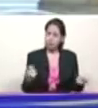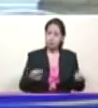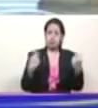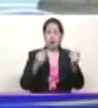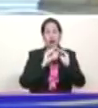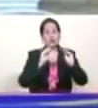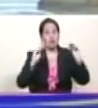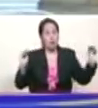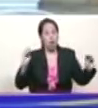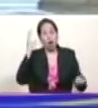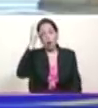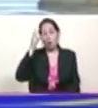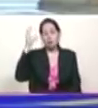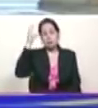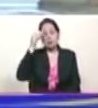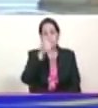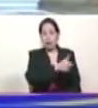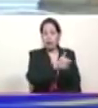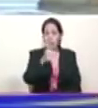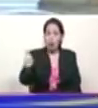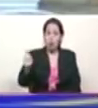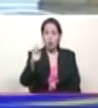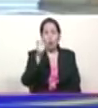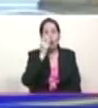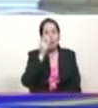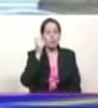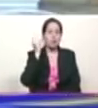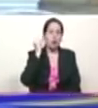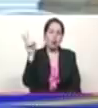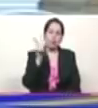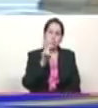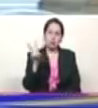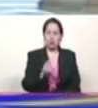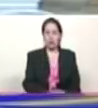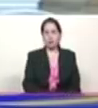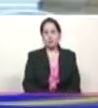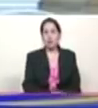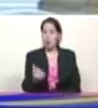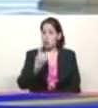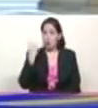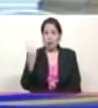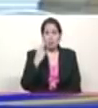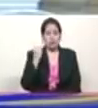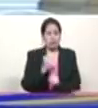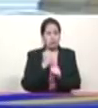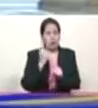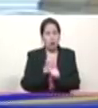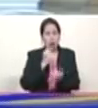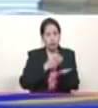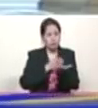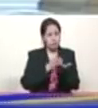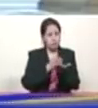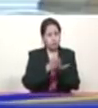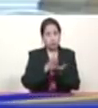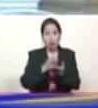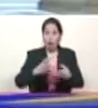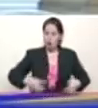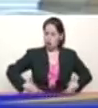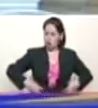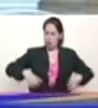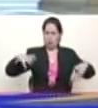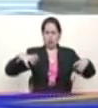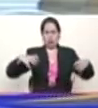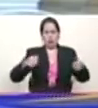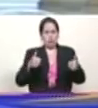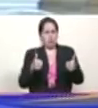a la conciencia de los venezolanos, de las venezolanas. Solo el trabajo es la vía para la generación de riqueza, solo el